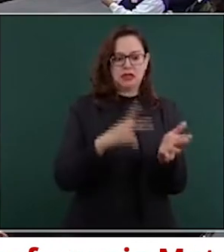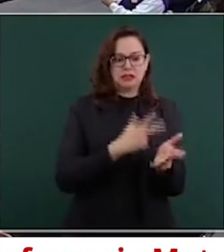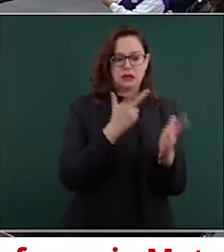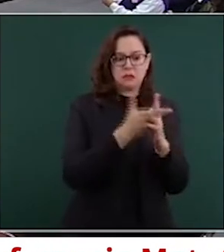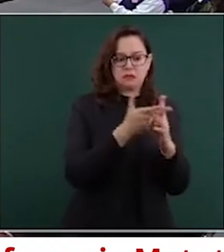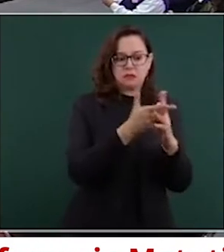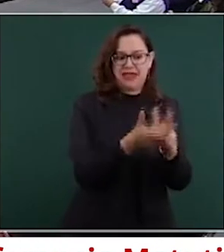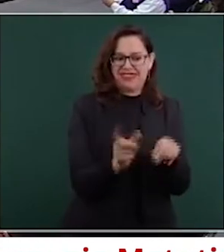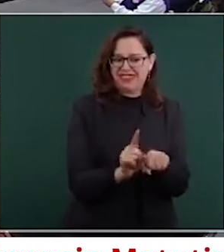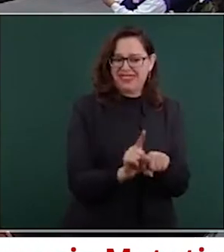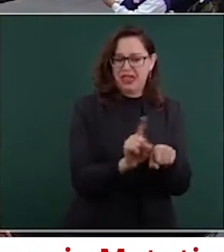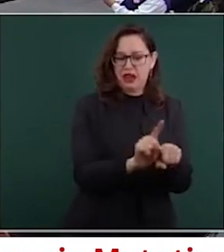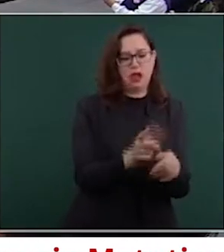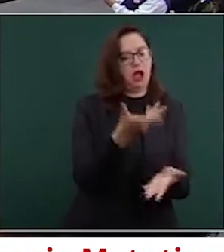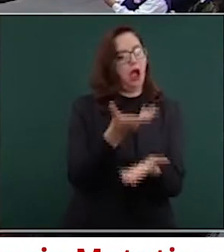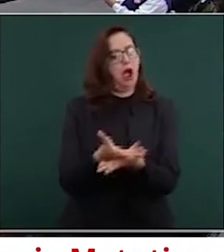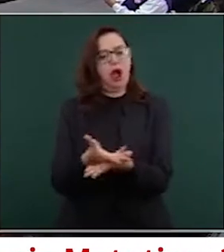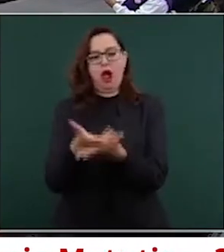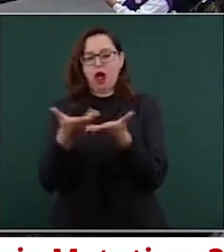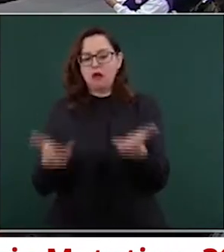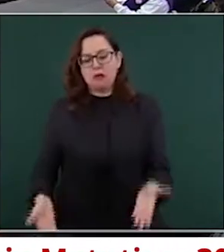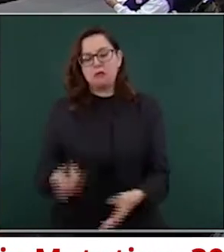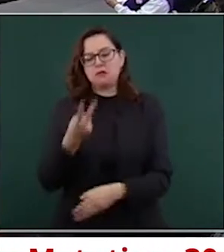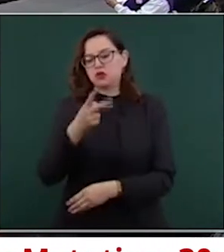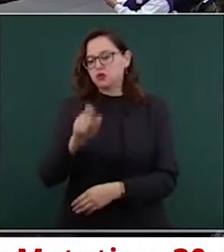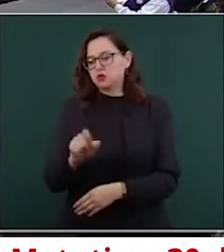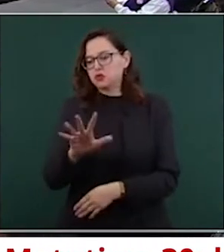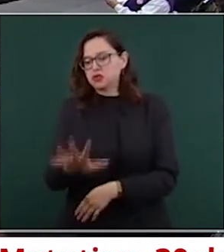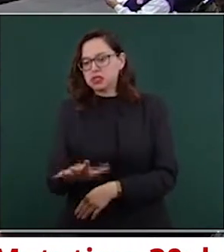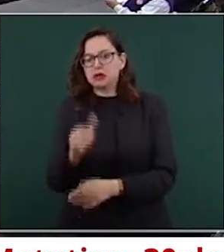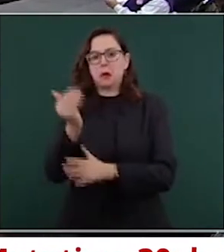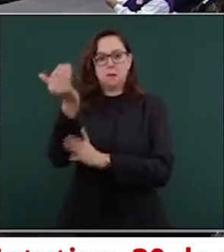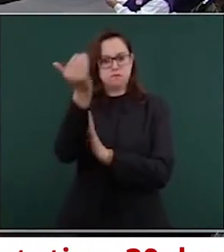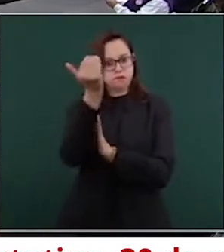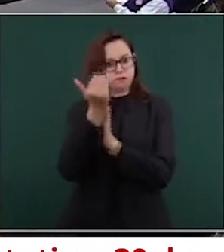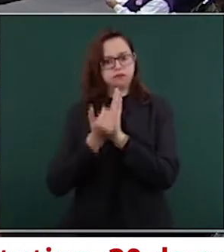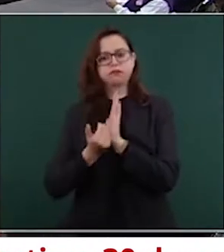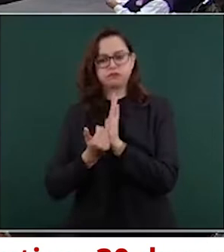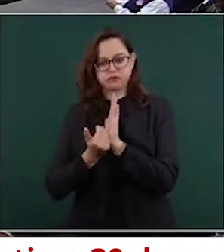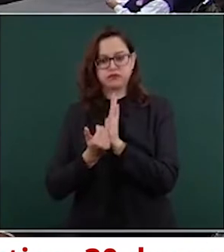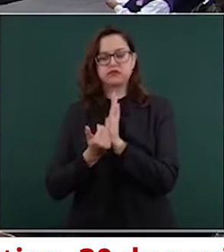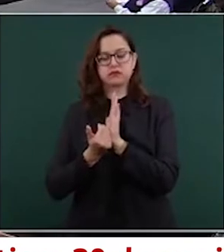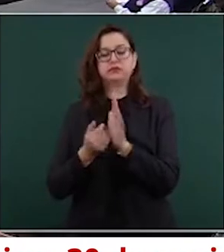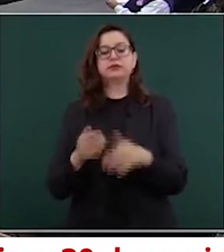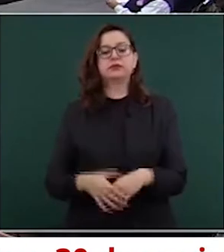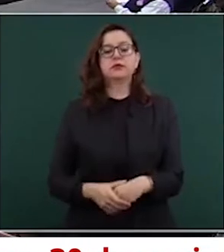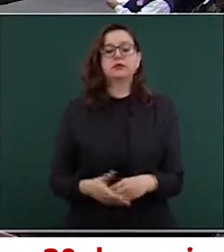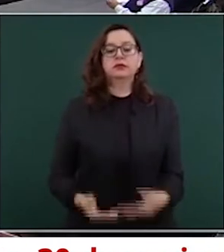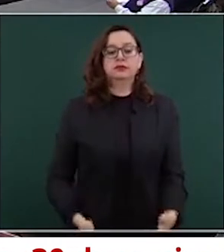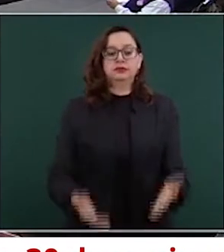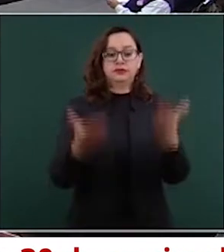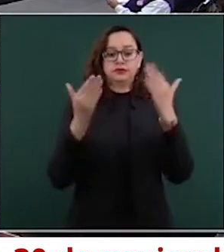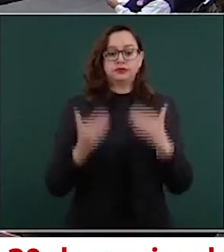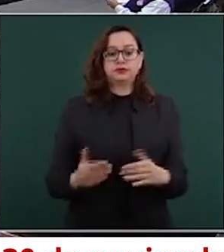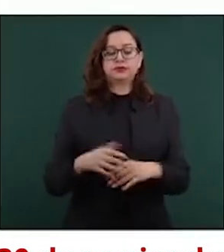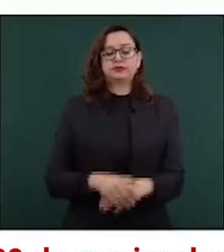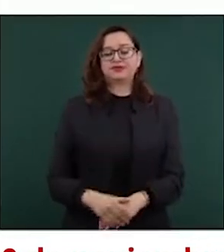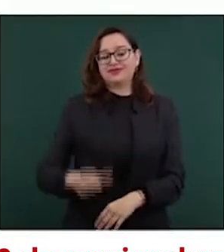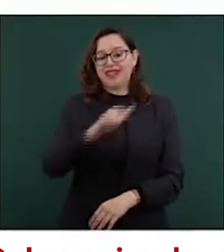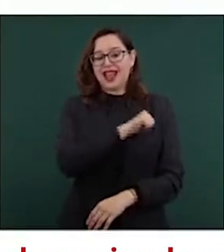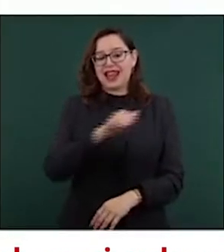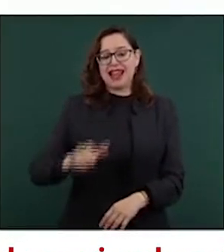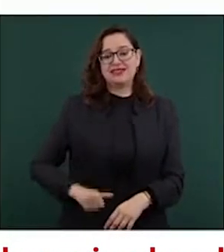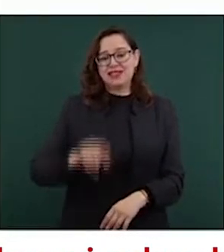diario a la fecha de noviembre. Adelante. Estas son las alcaldías con mayor homicidio,